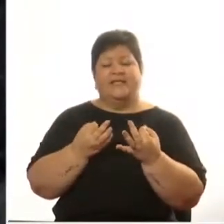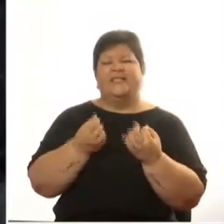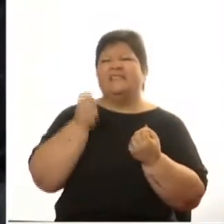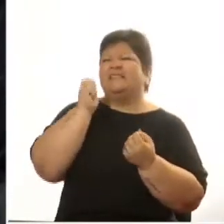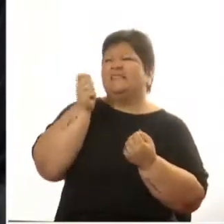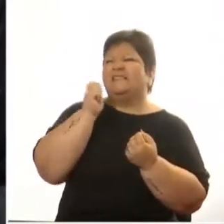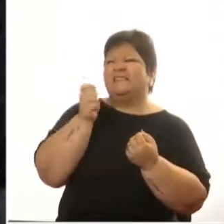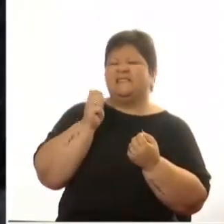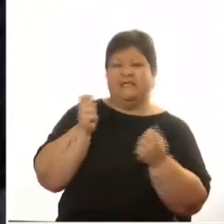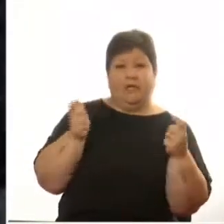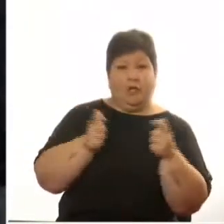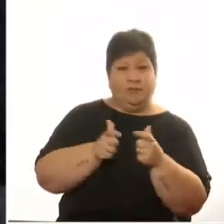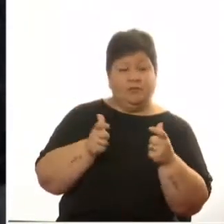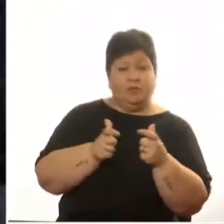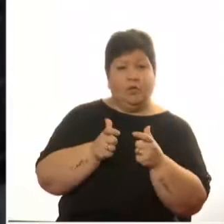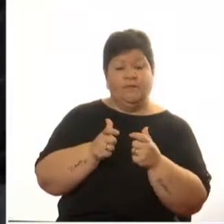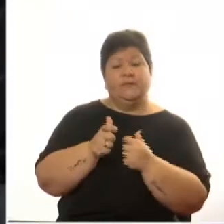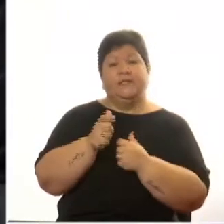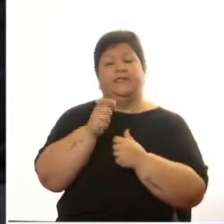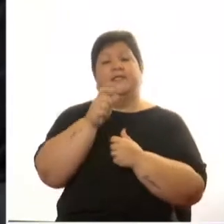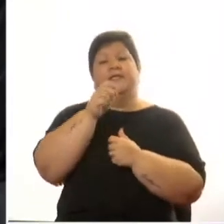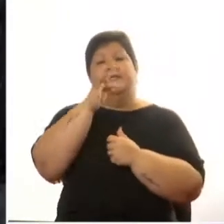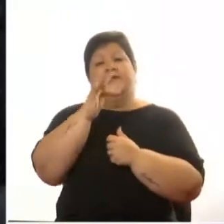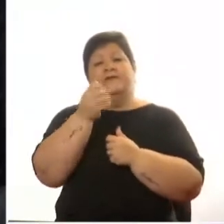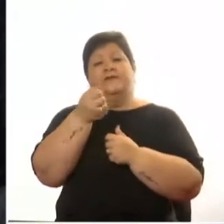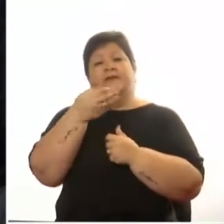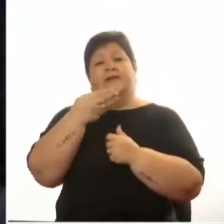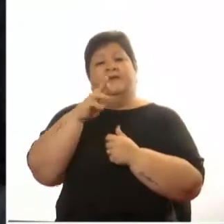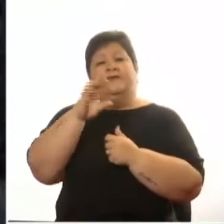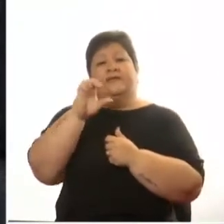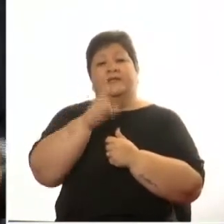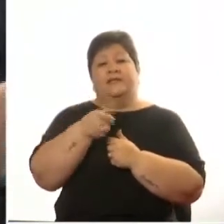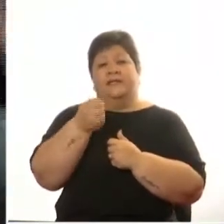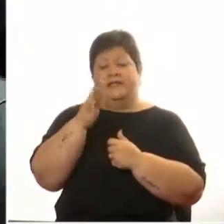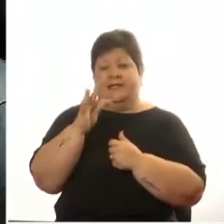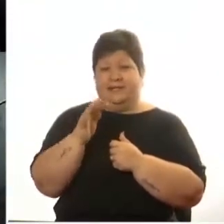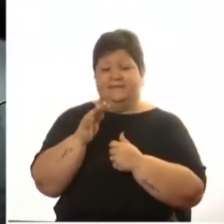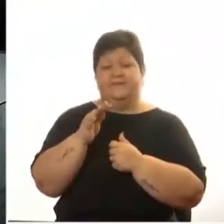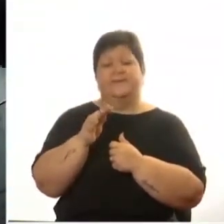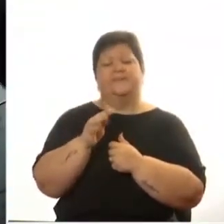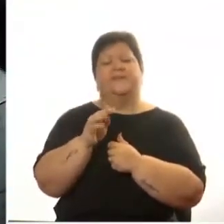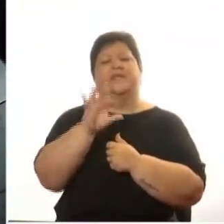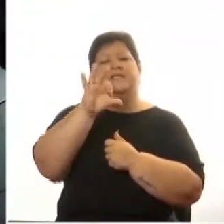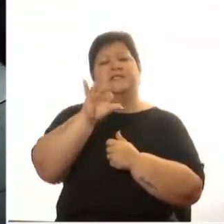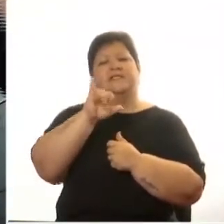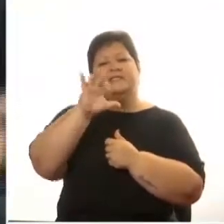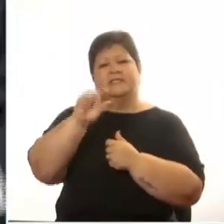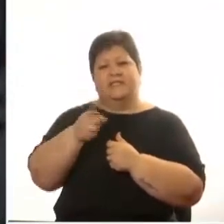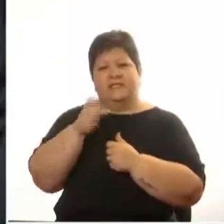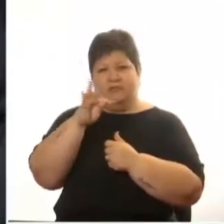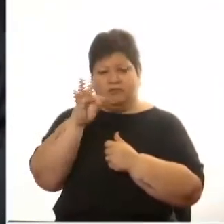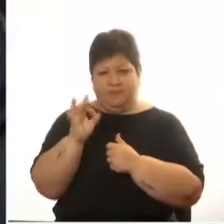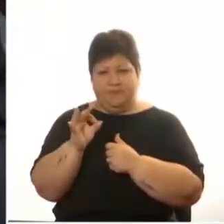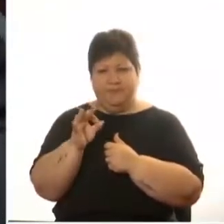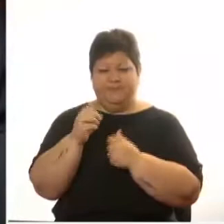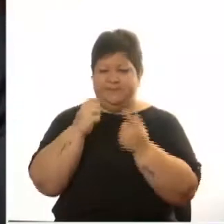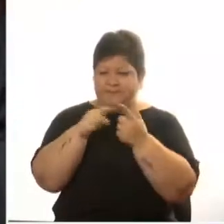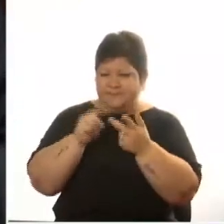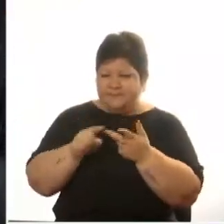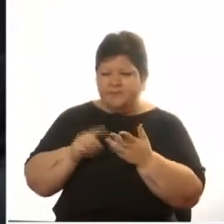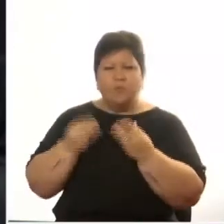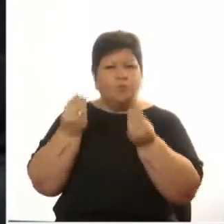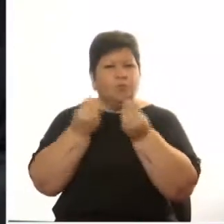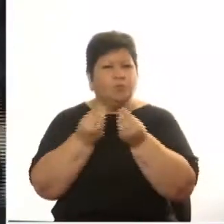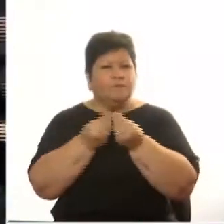Fabregat el profesor Oscar Seco Eyauri el ingeniero en un mundosisto que es el que viaja a la zona a delimitar los